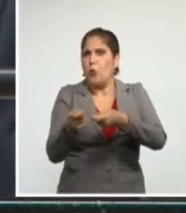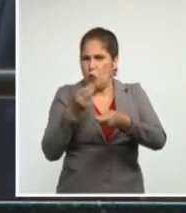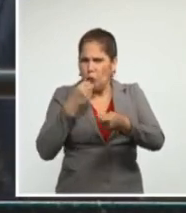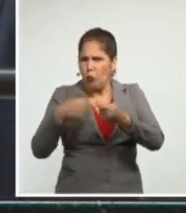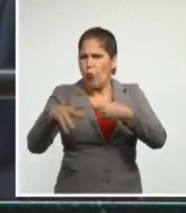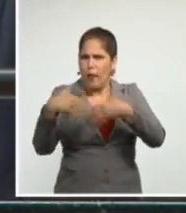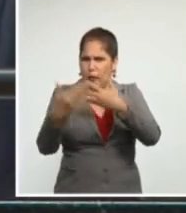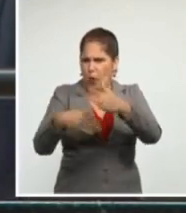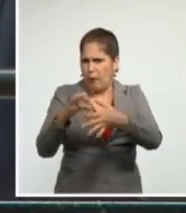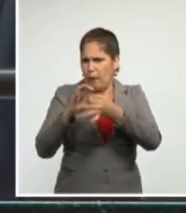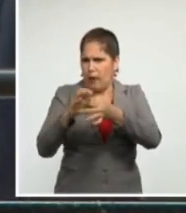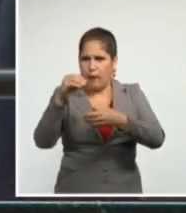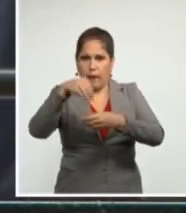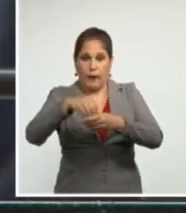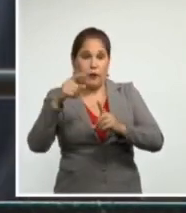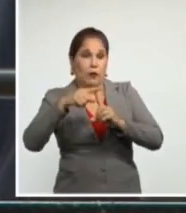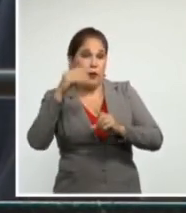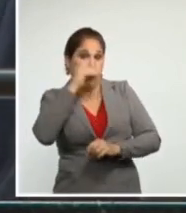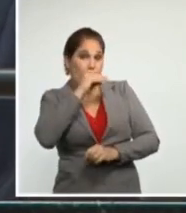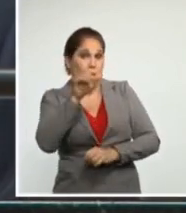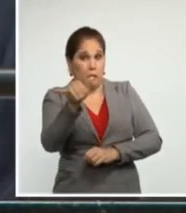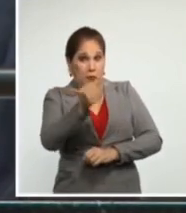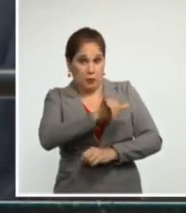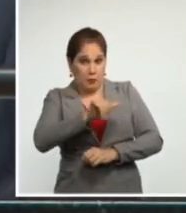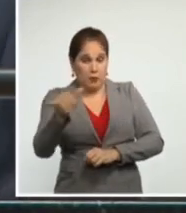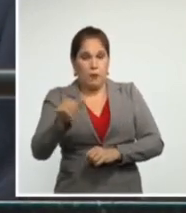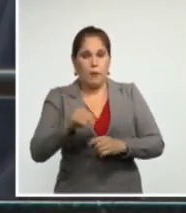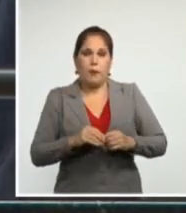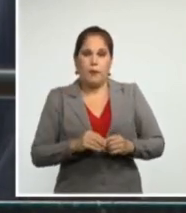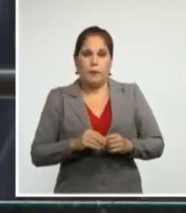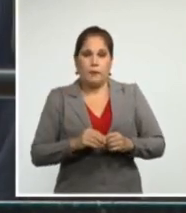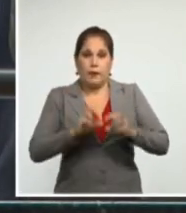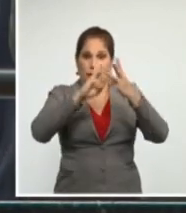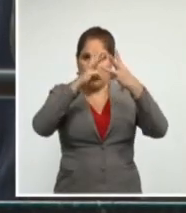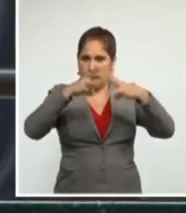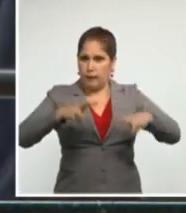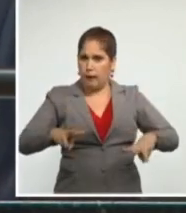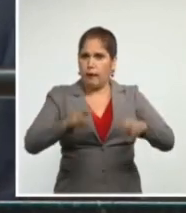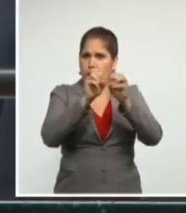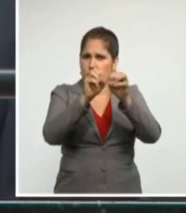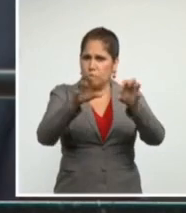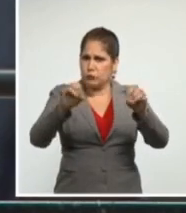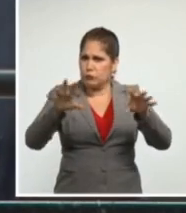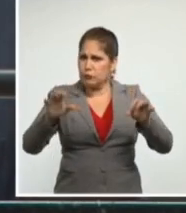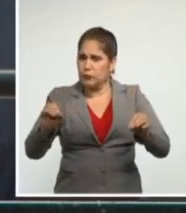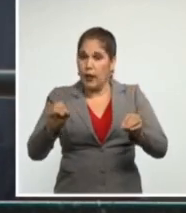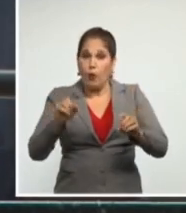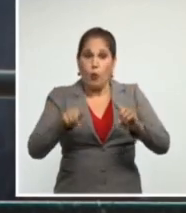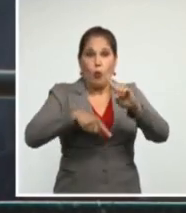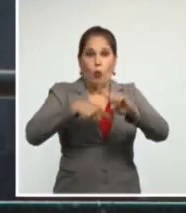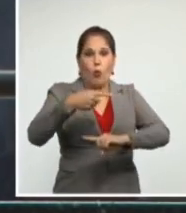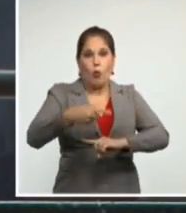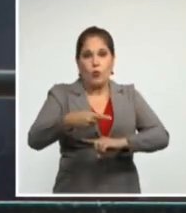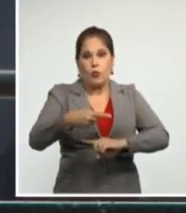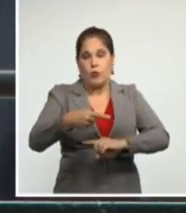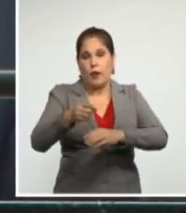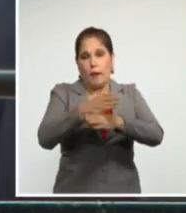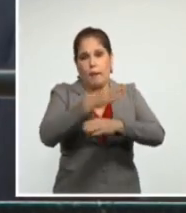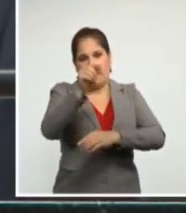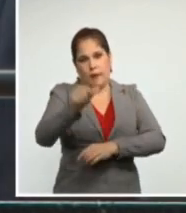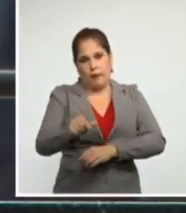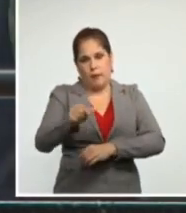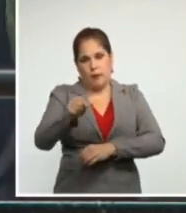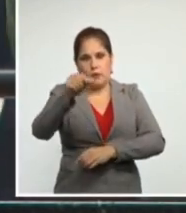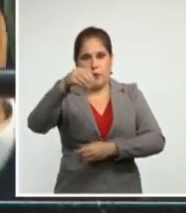de alta tecnología en una desenfrenada campaña dirigida a desacreditar a Cuba